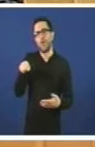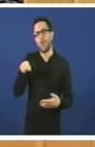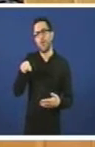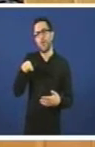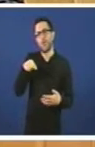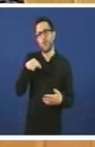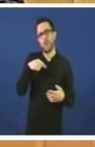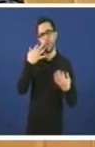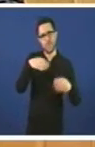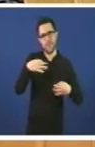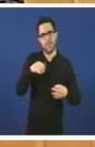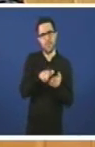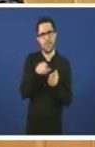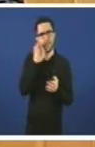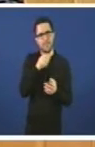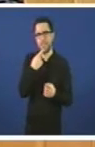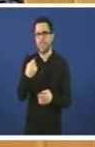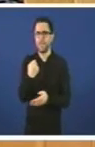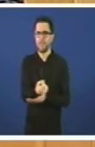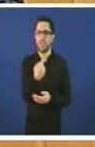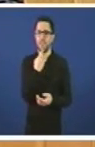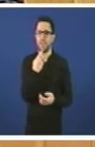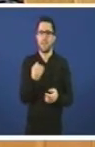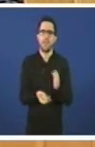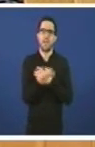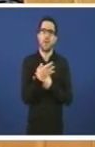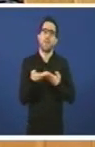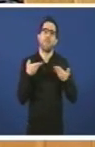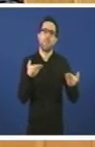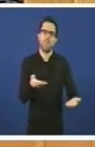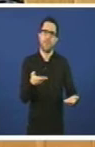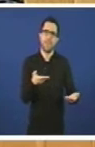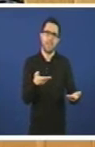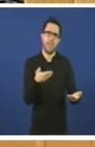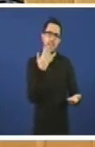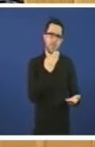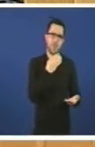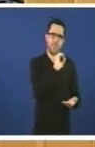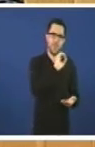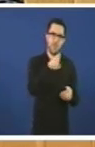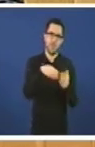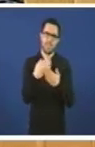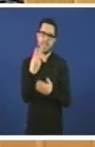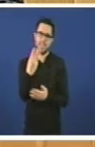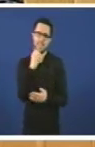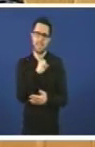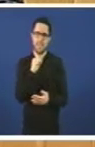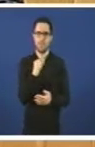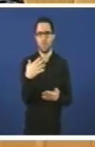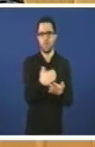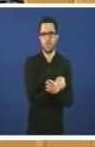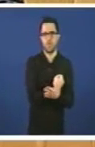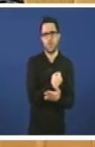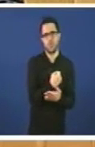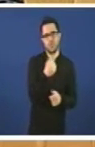literalmente, por exemplo, establecer unha oferta educativa en galego e preescolar 0-3 anos en a educación infantil para todos os nenos e nenas galego